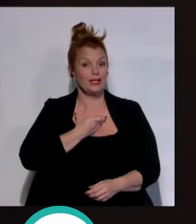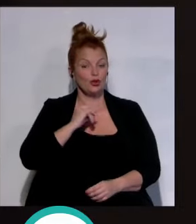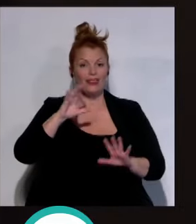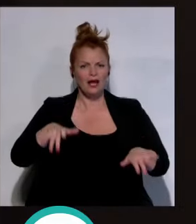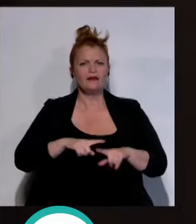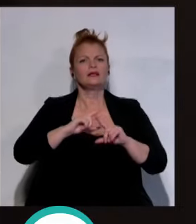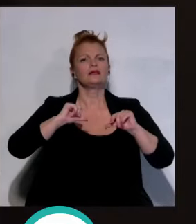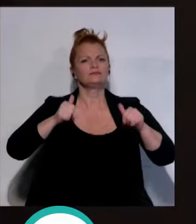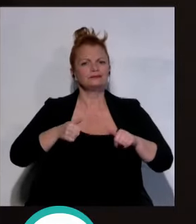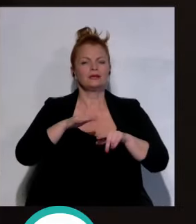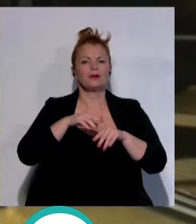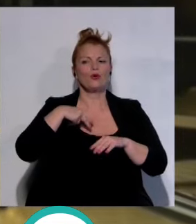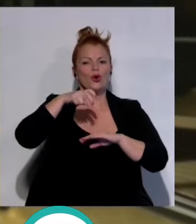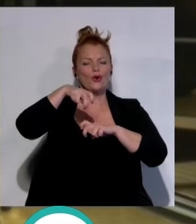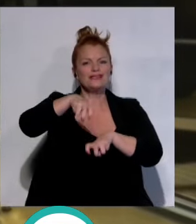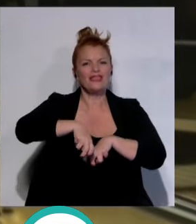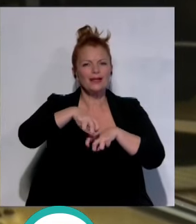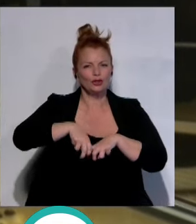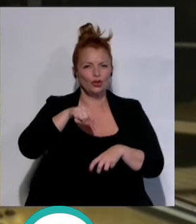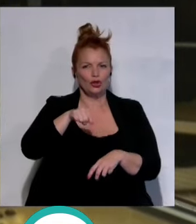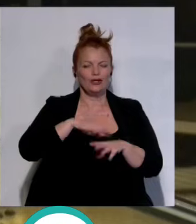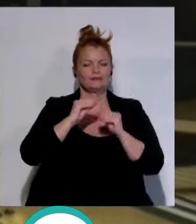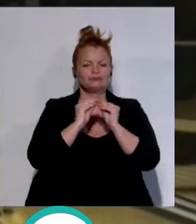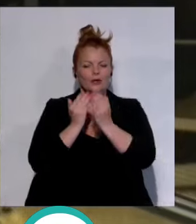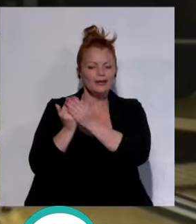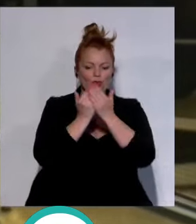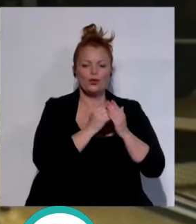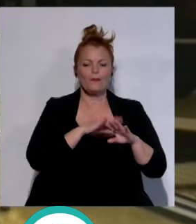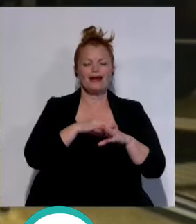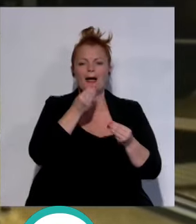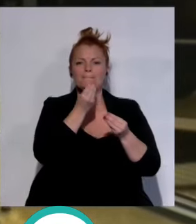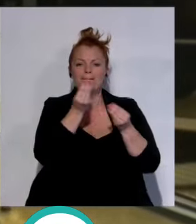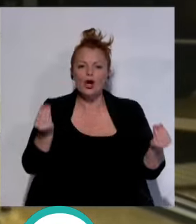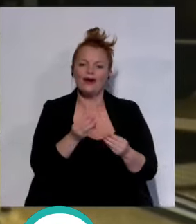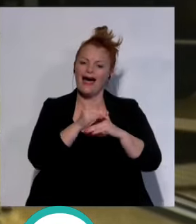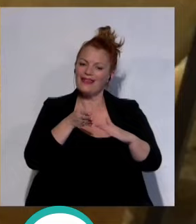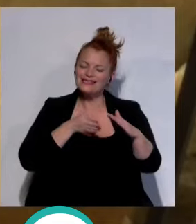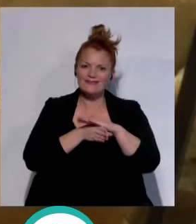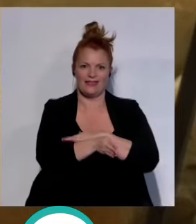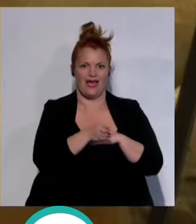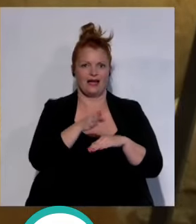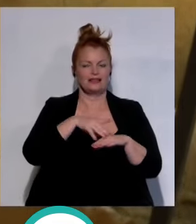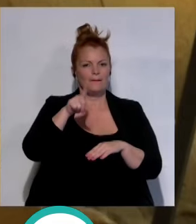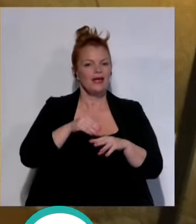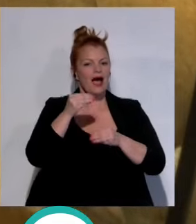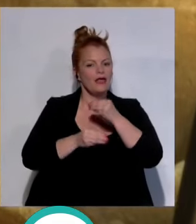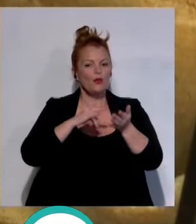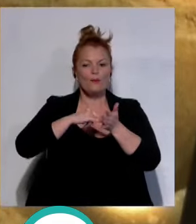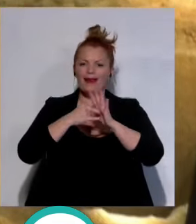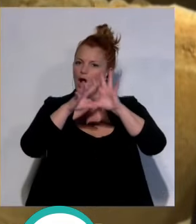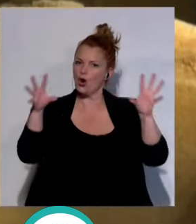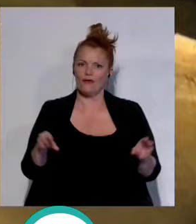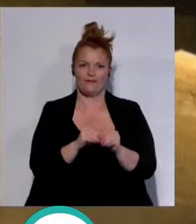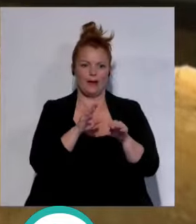también se actuará en el yacimiento gadir, donde se elaborará un estudio para mejorar su accesibilidad y posteriormente se realizará un plan global